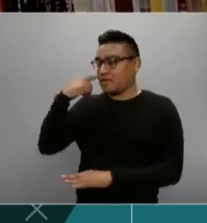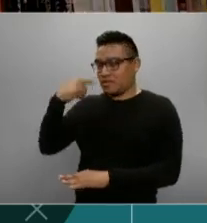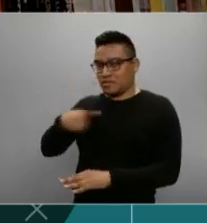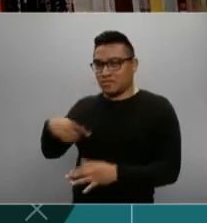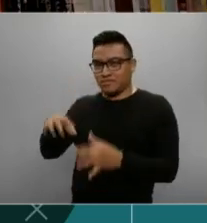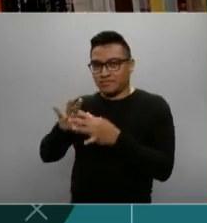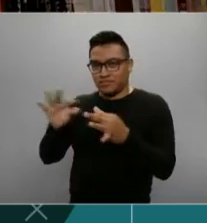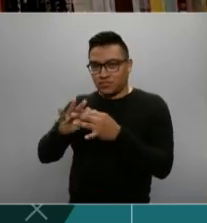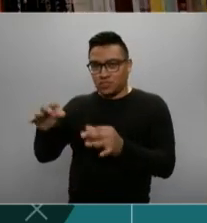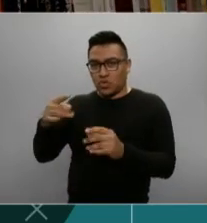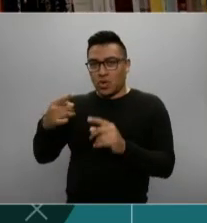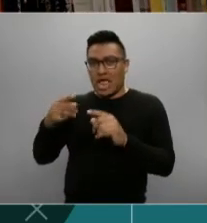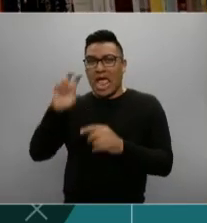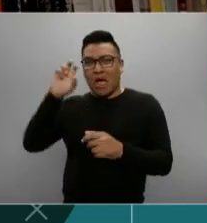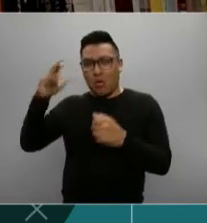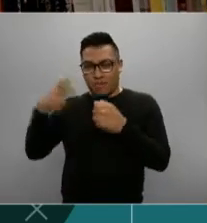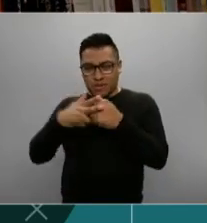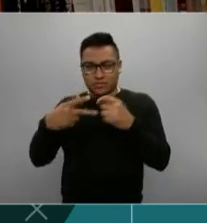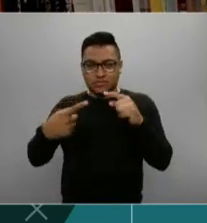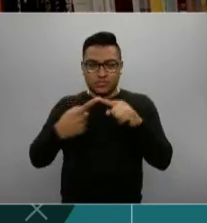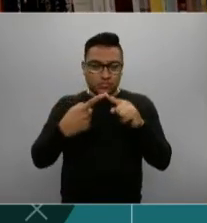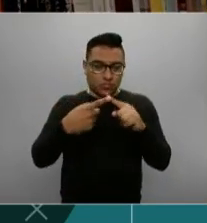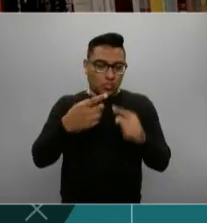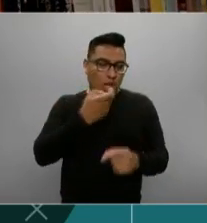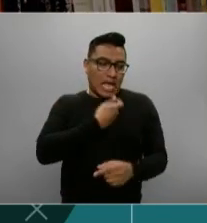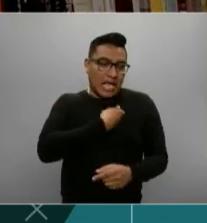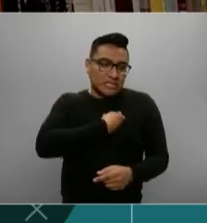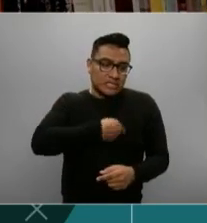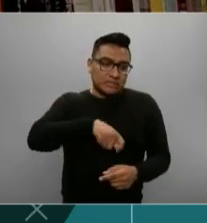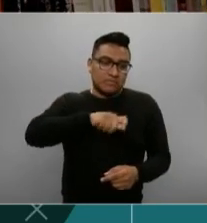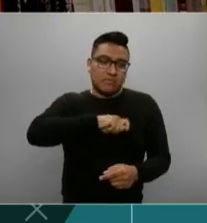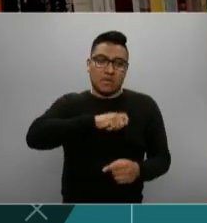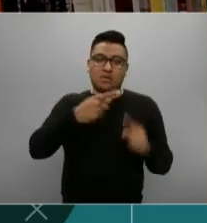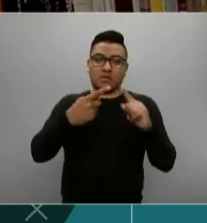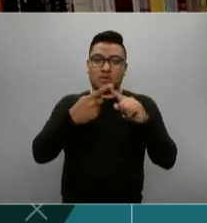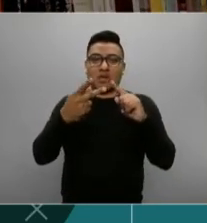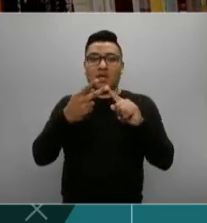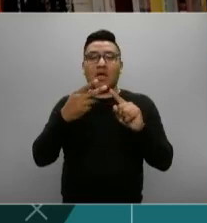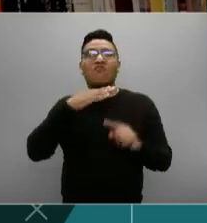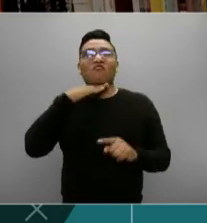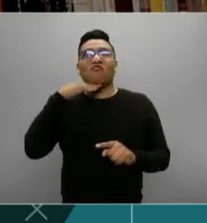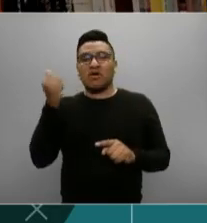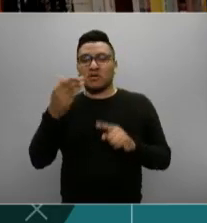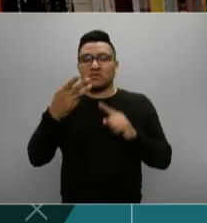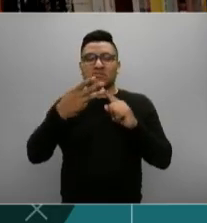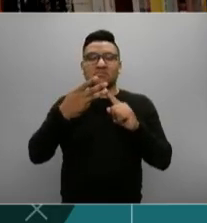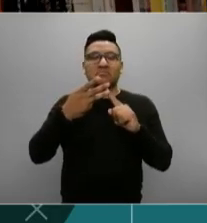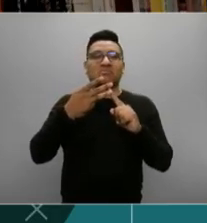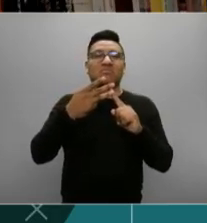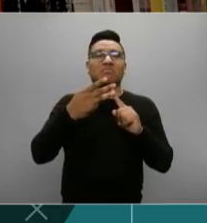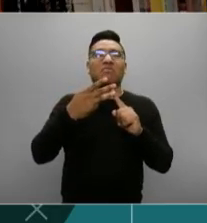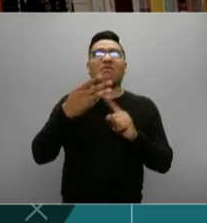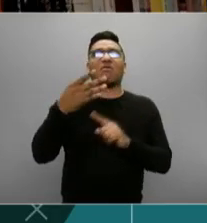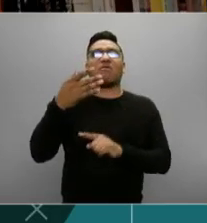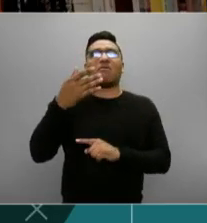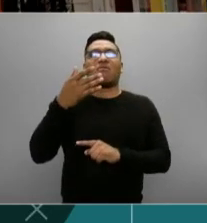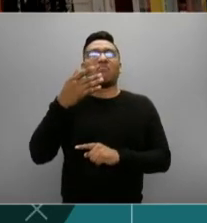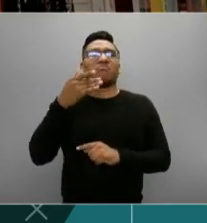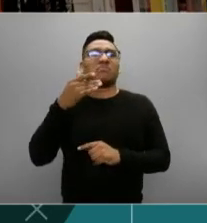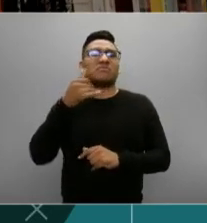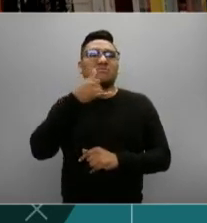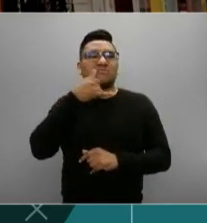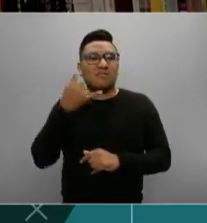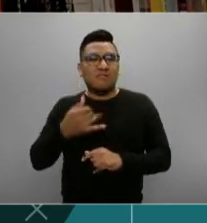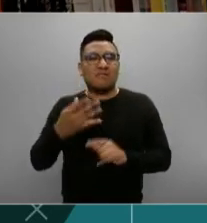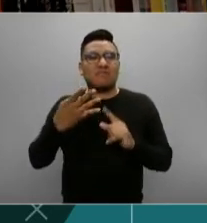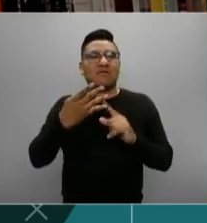España, desde luego, que jaló muy bien desde un principio, Alemania, Francia, Italia, el Reino